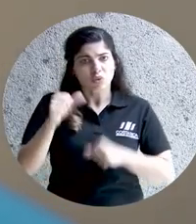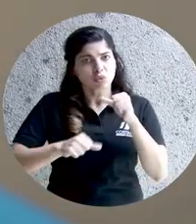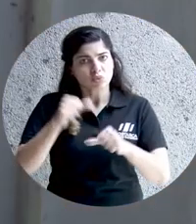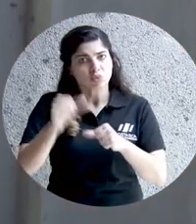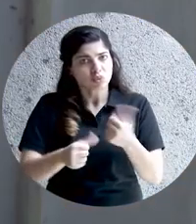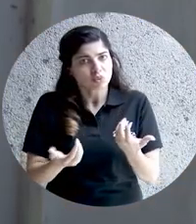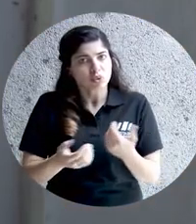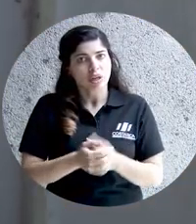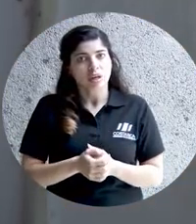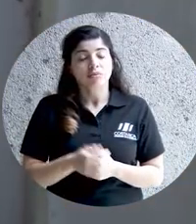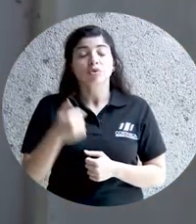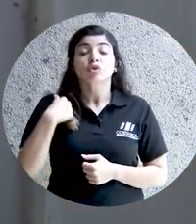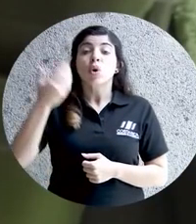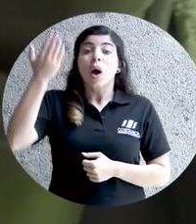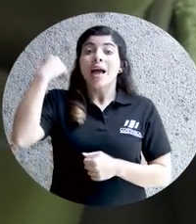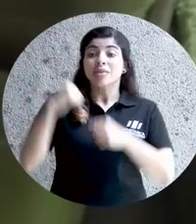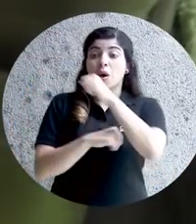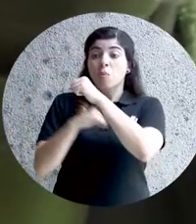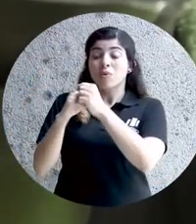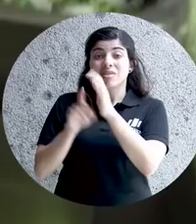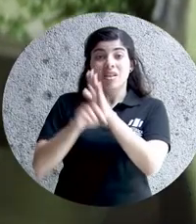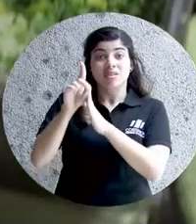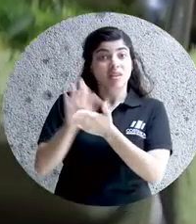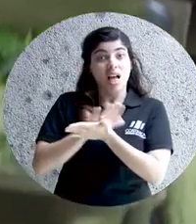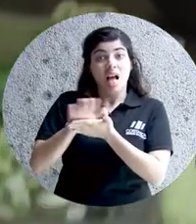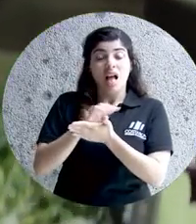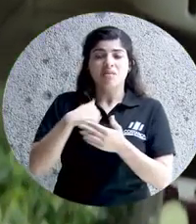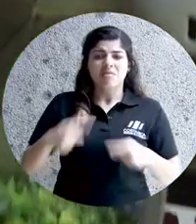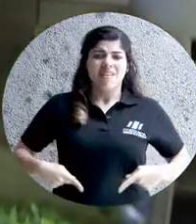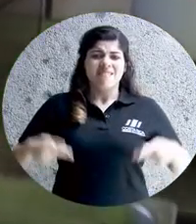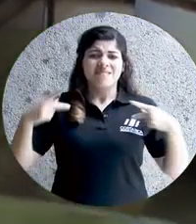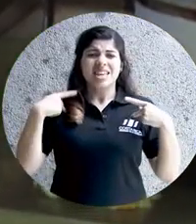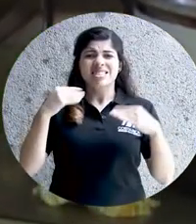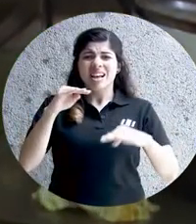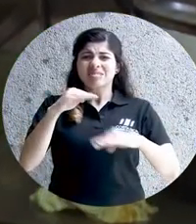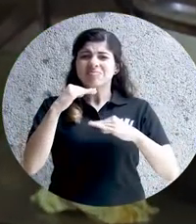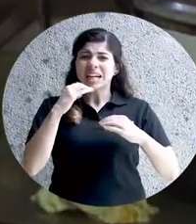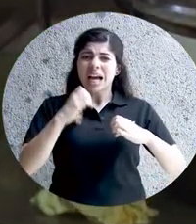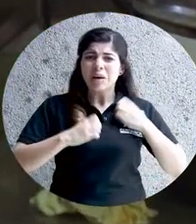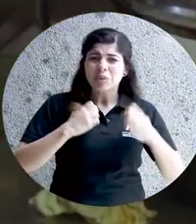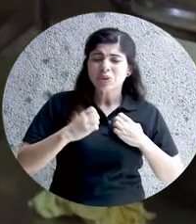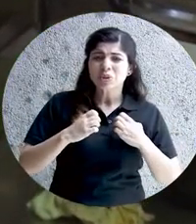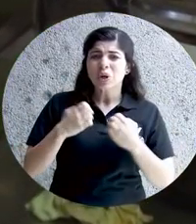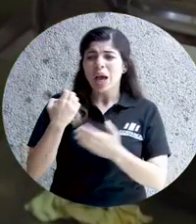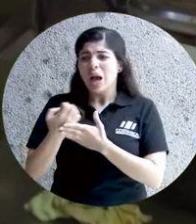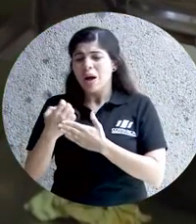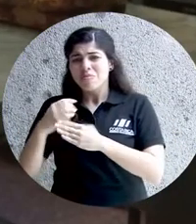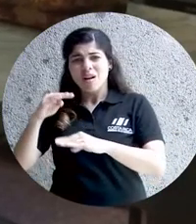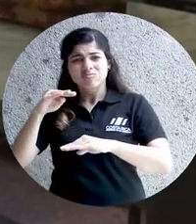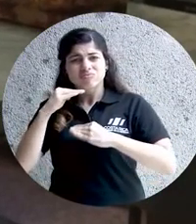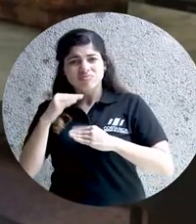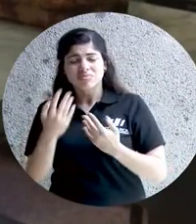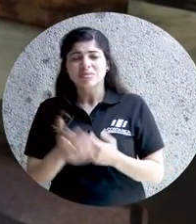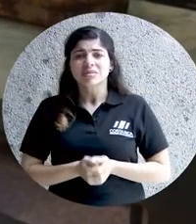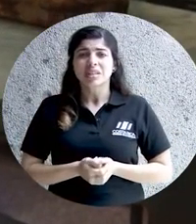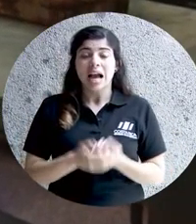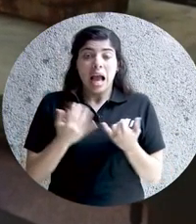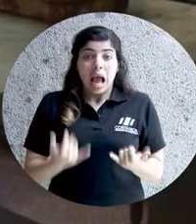luché. Yo antes de Puente al Desarrollo vivía limitada emocionalmente, económicamente.